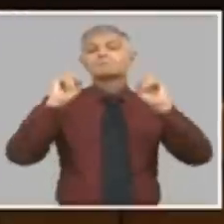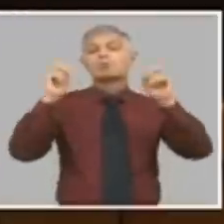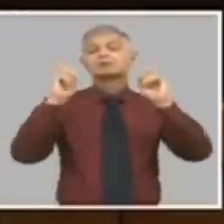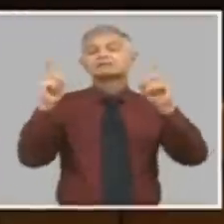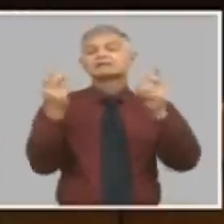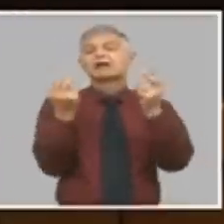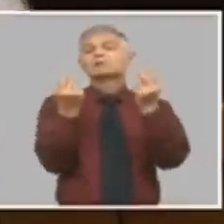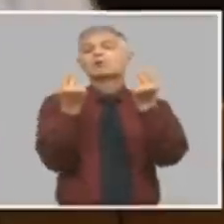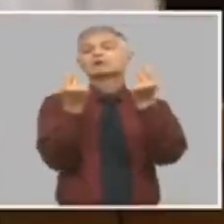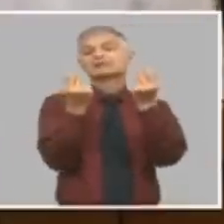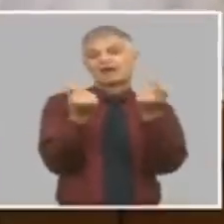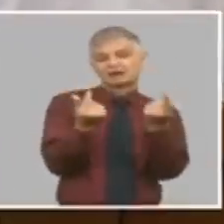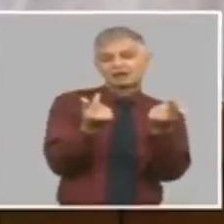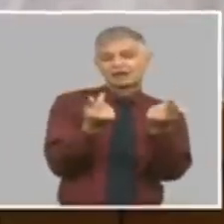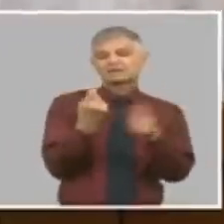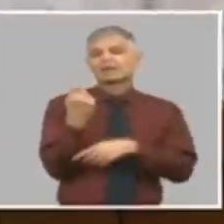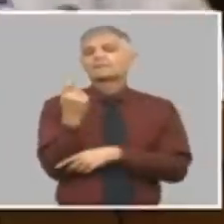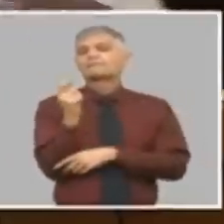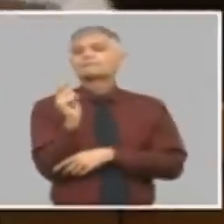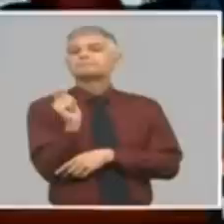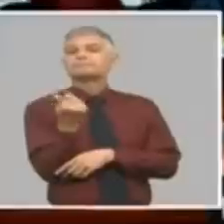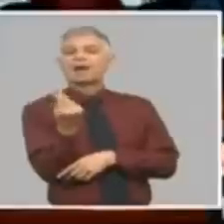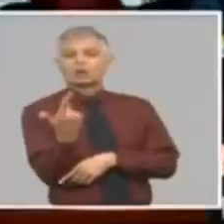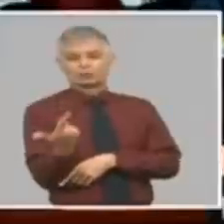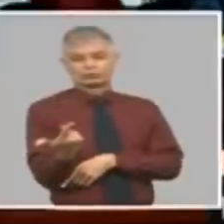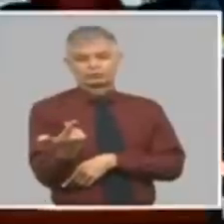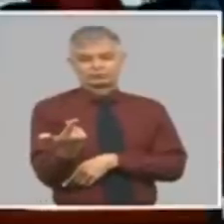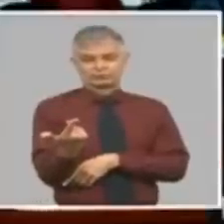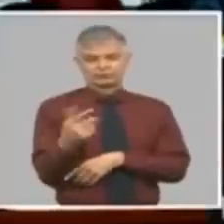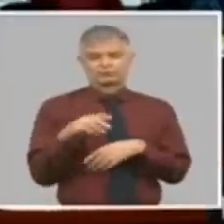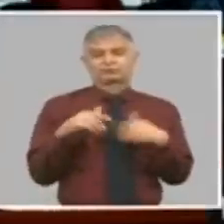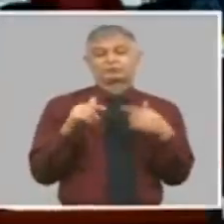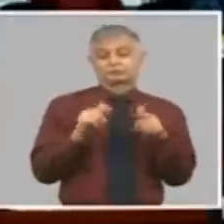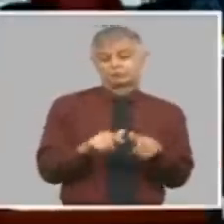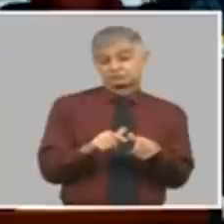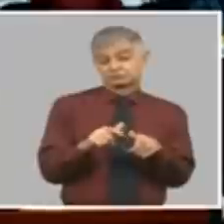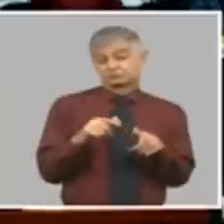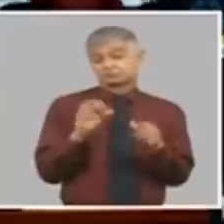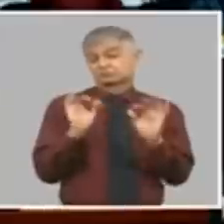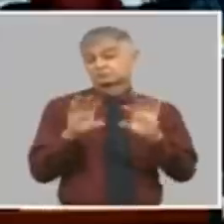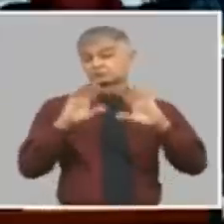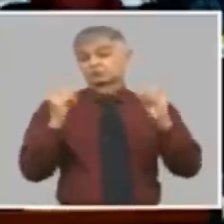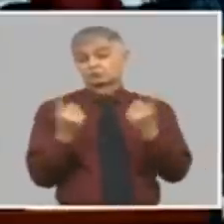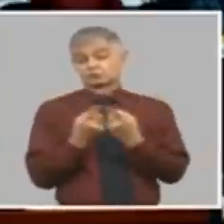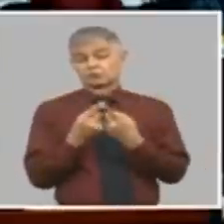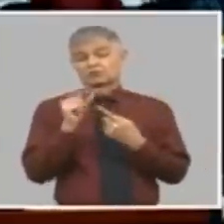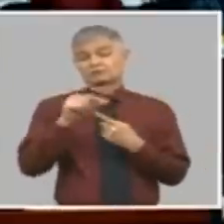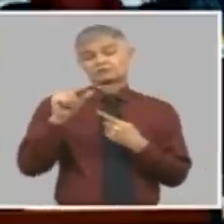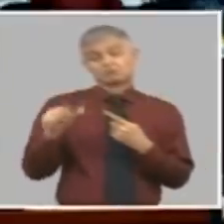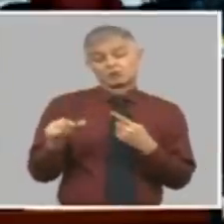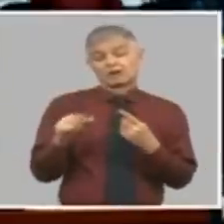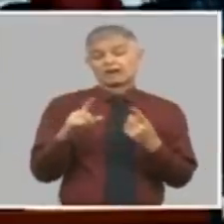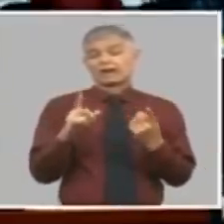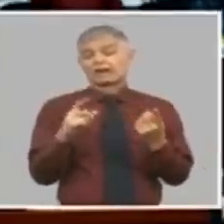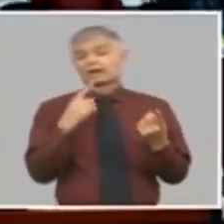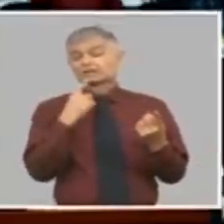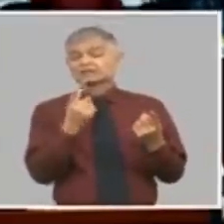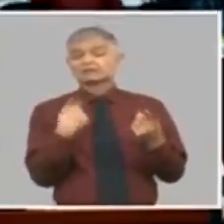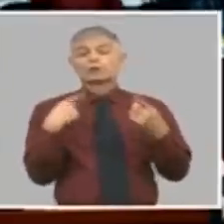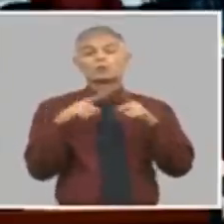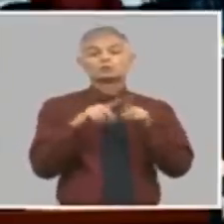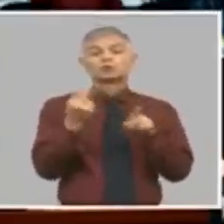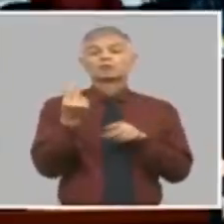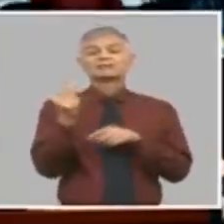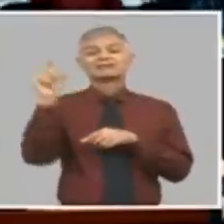de precios por eso digo que casi todo el mundo hace junto con la devaluación política de este tipo pero vamos a suponer que la